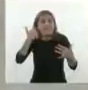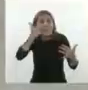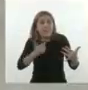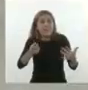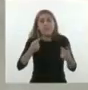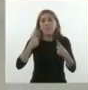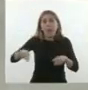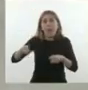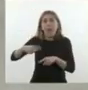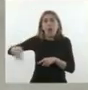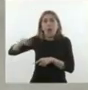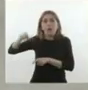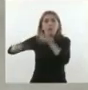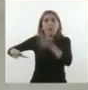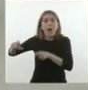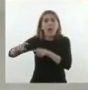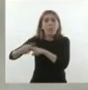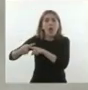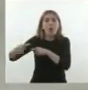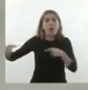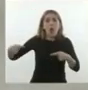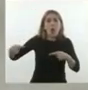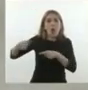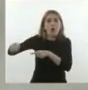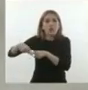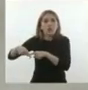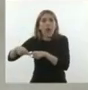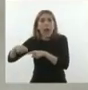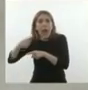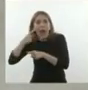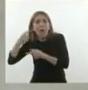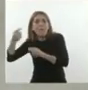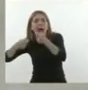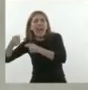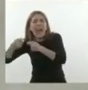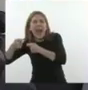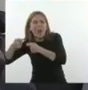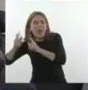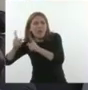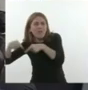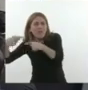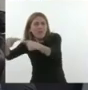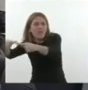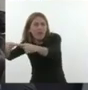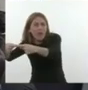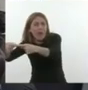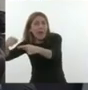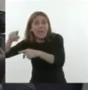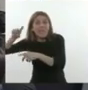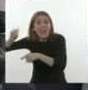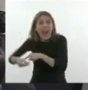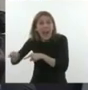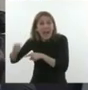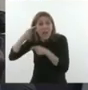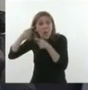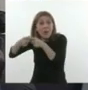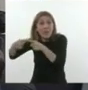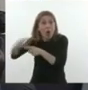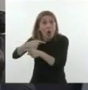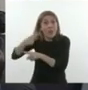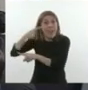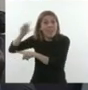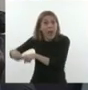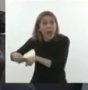a través de los movimientos de mercado y menos todavía de las discusiones políticas, aparecieron jueces